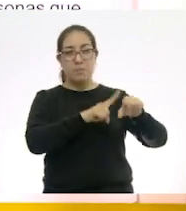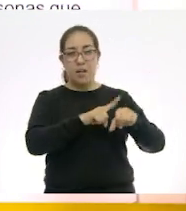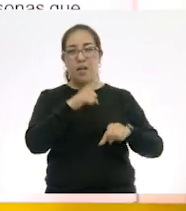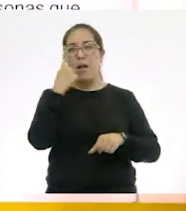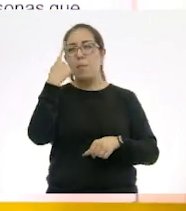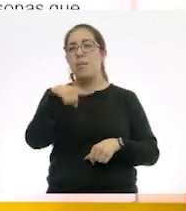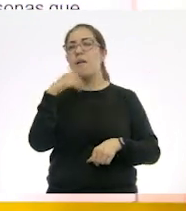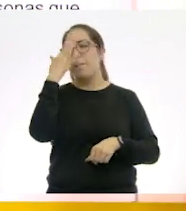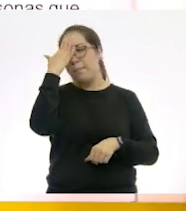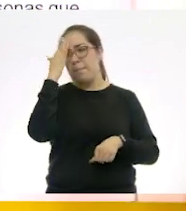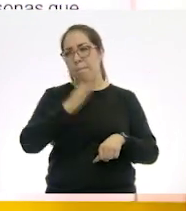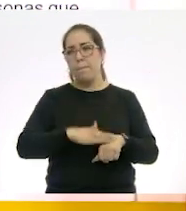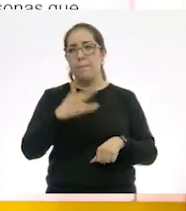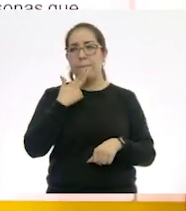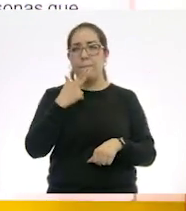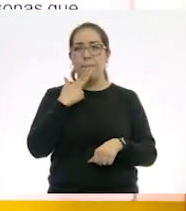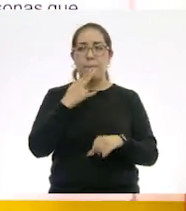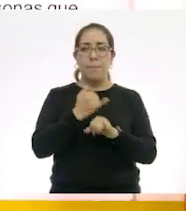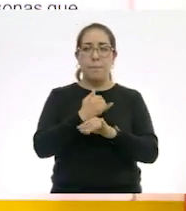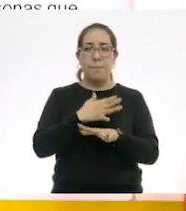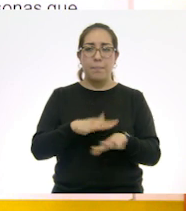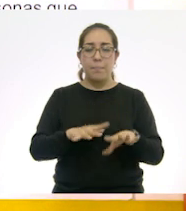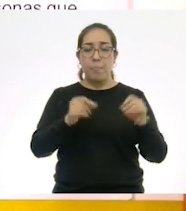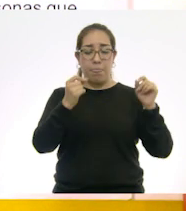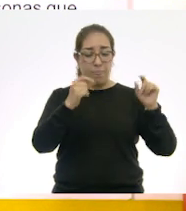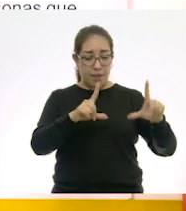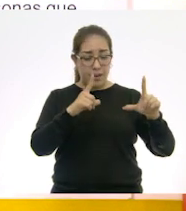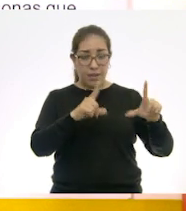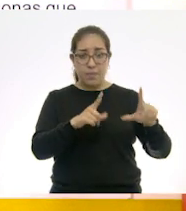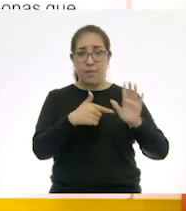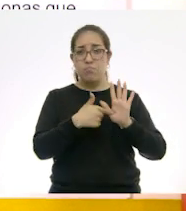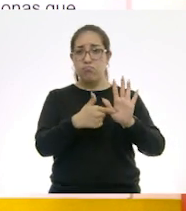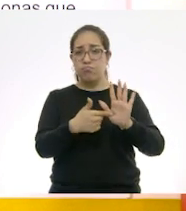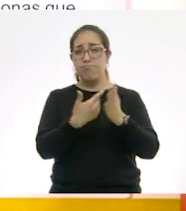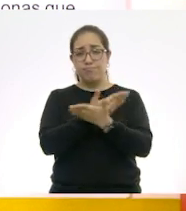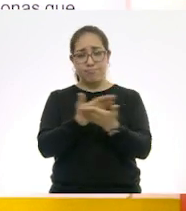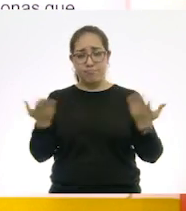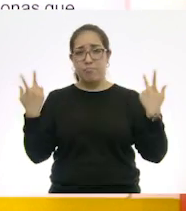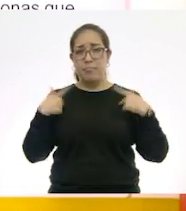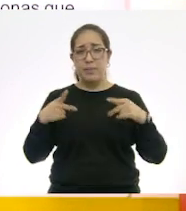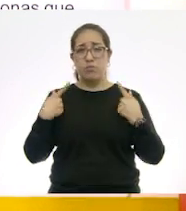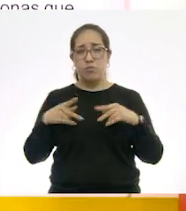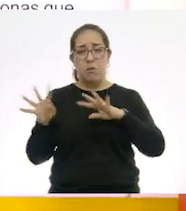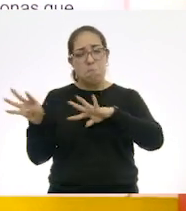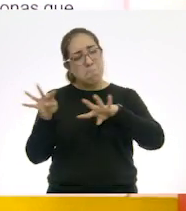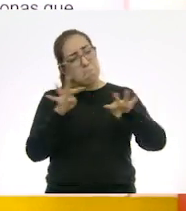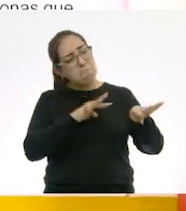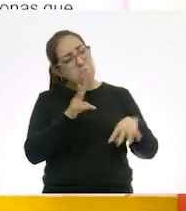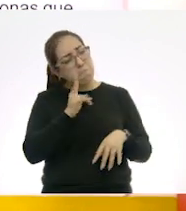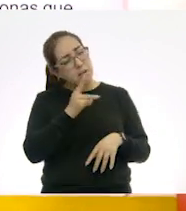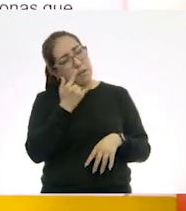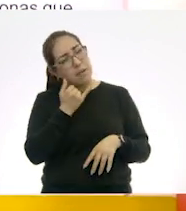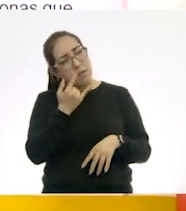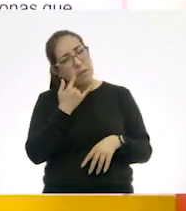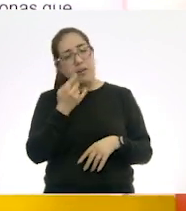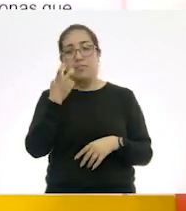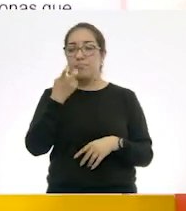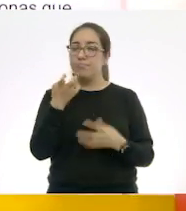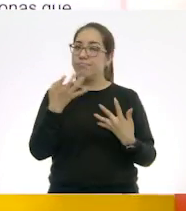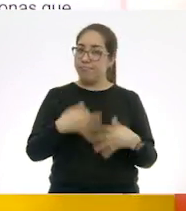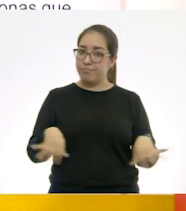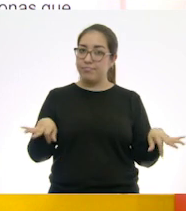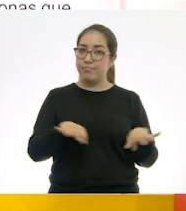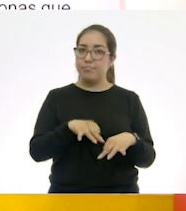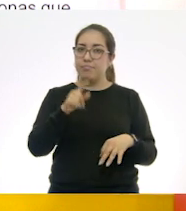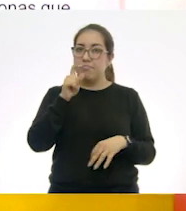Mostrar tarjetas o carteles con imágenes a las personas que escuchan. Esto es muy importante. Estás